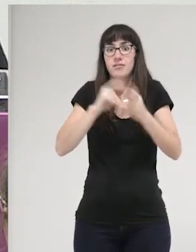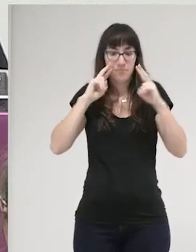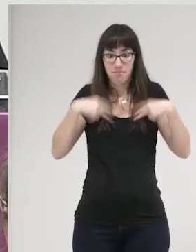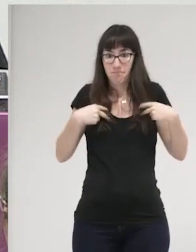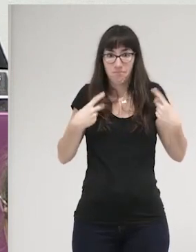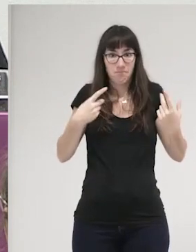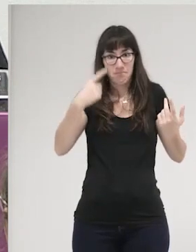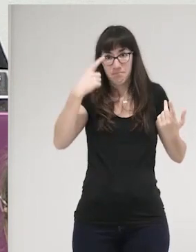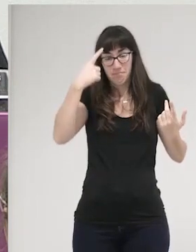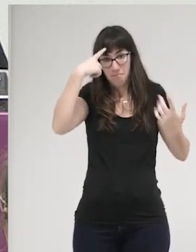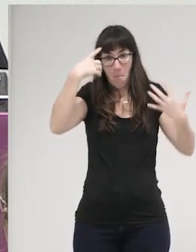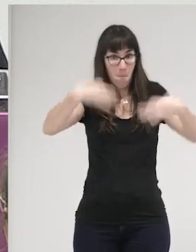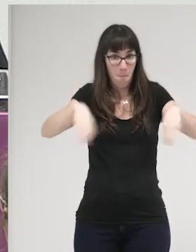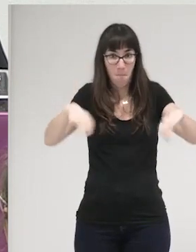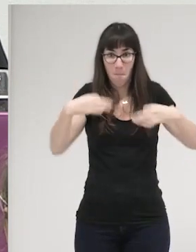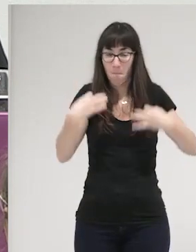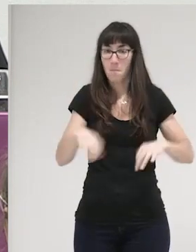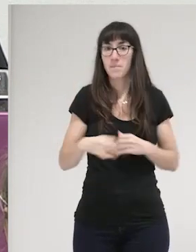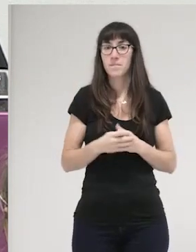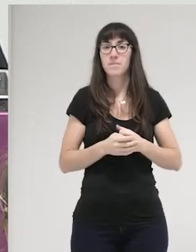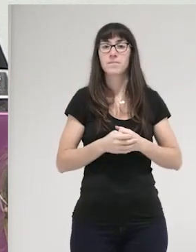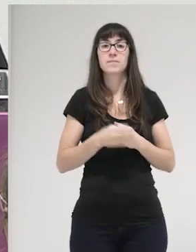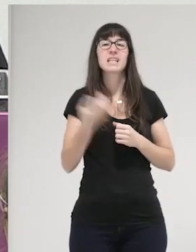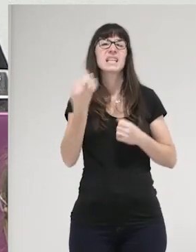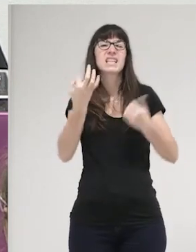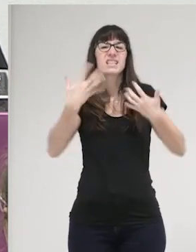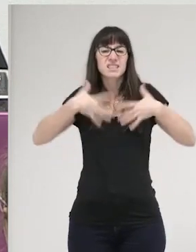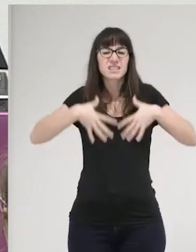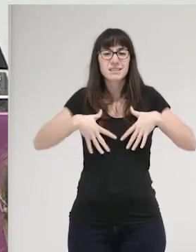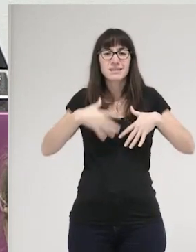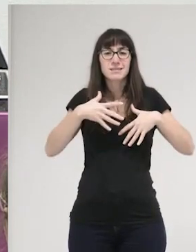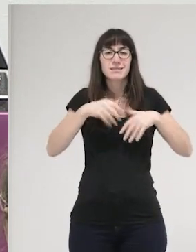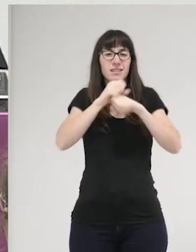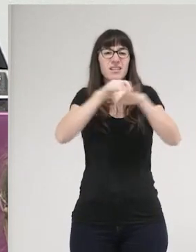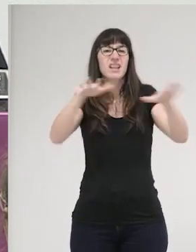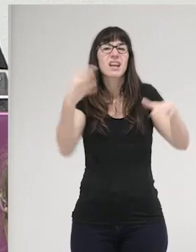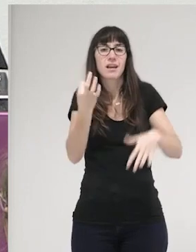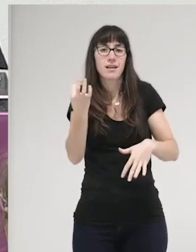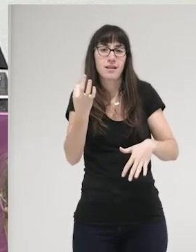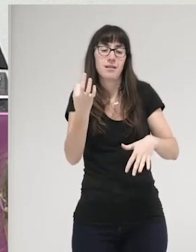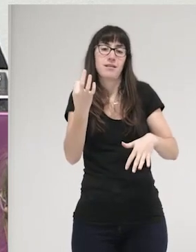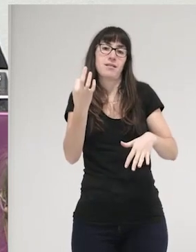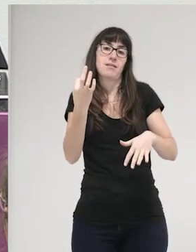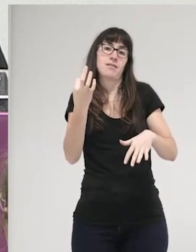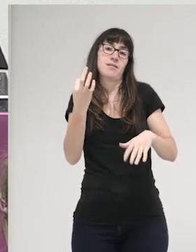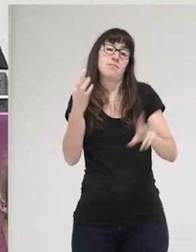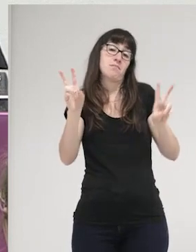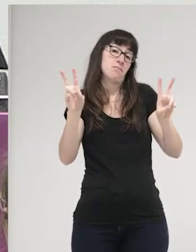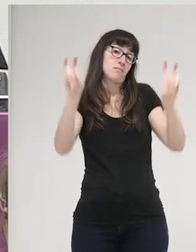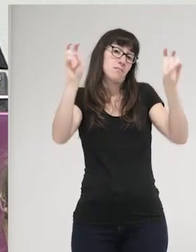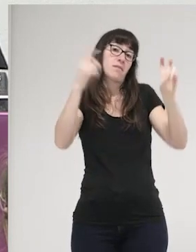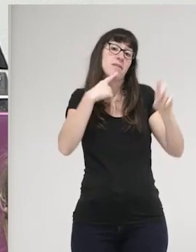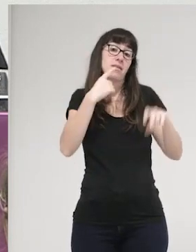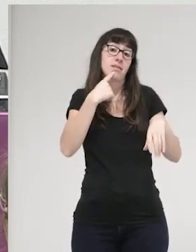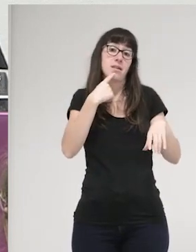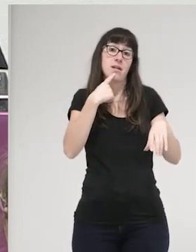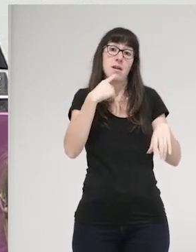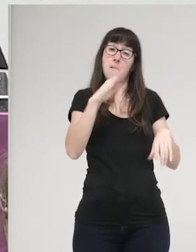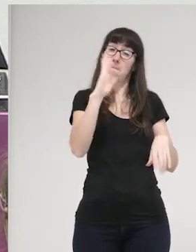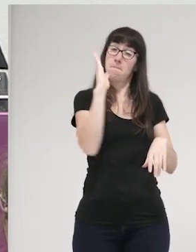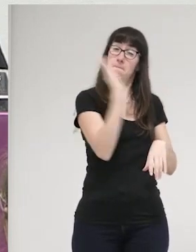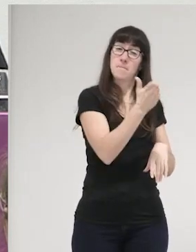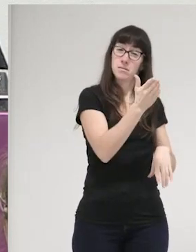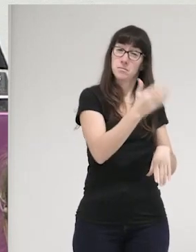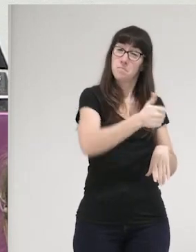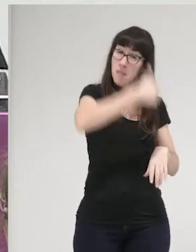inconsciente. Me refiero a esa tesis de que más pena significa